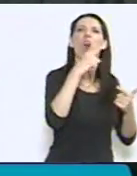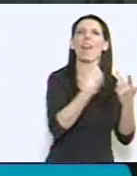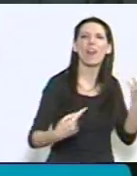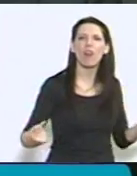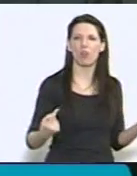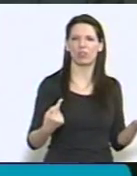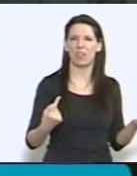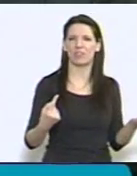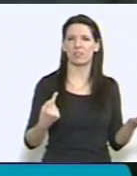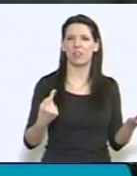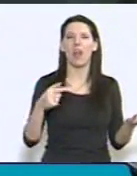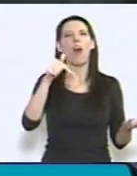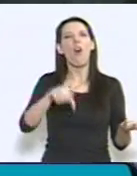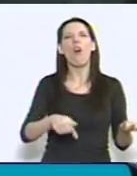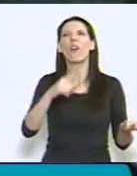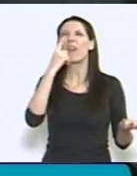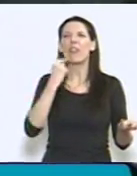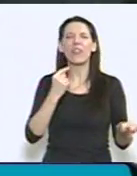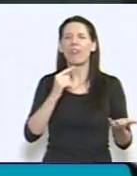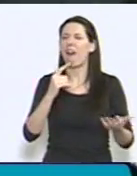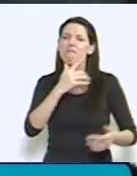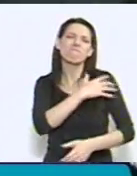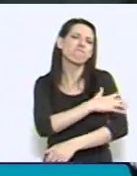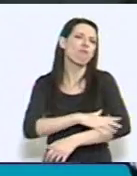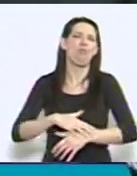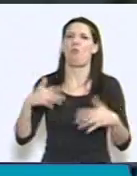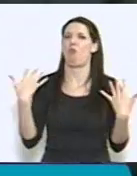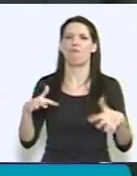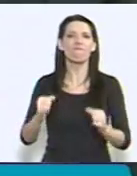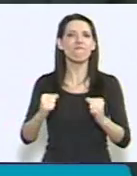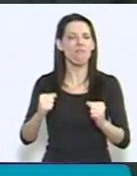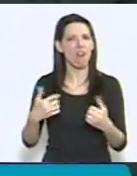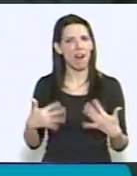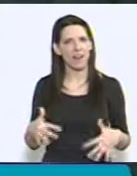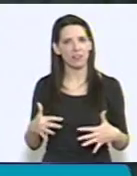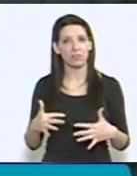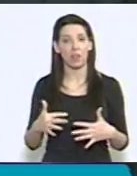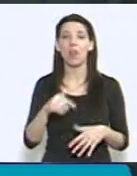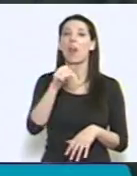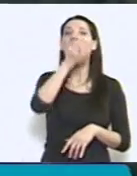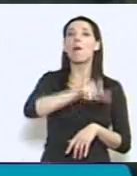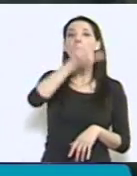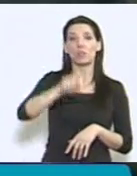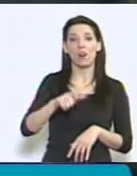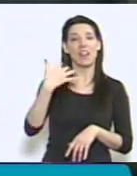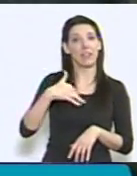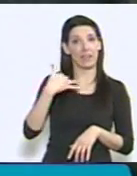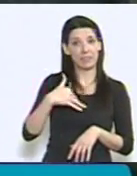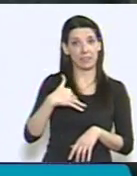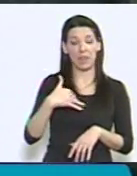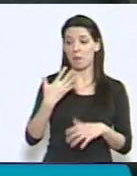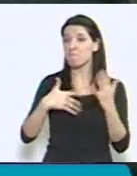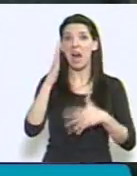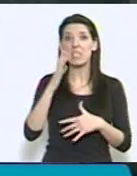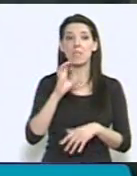perverso a la pobreza estructural. Los argentinos, particularmente en nuestra